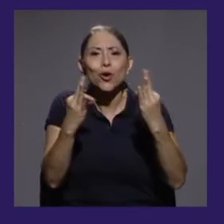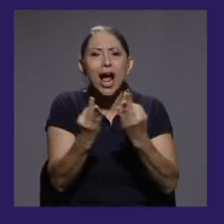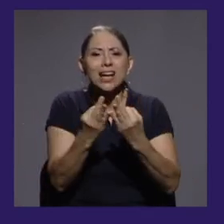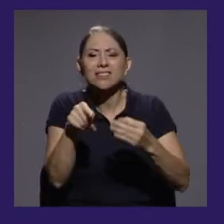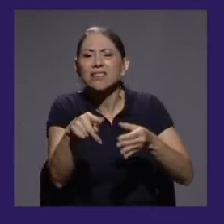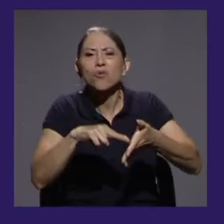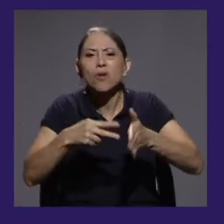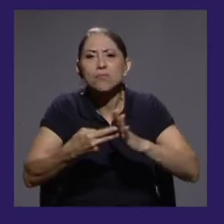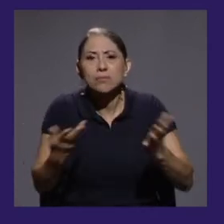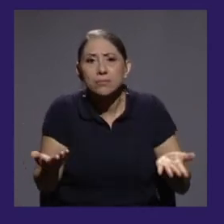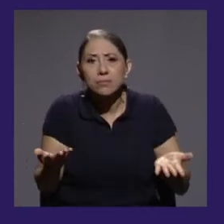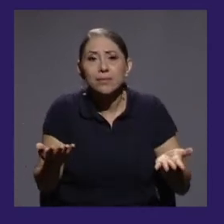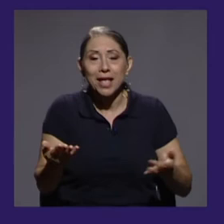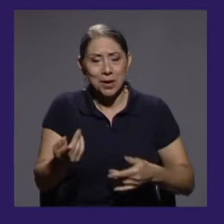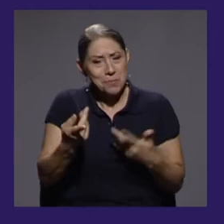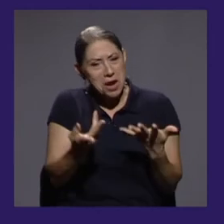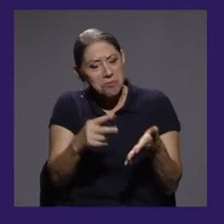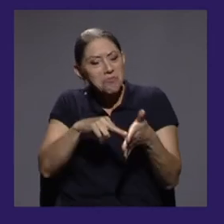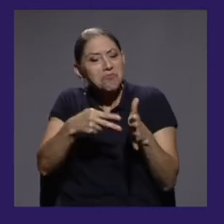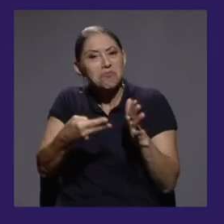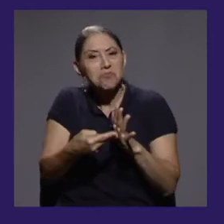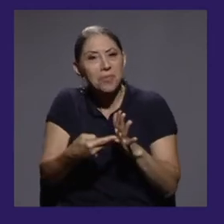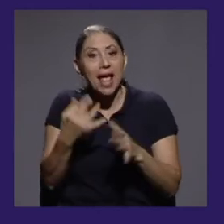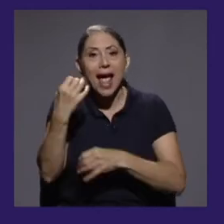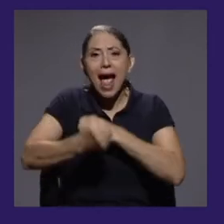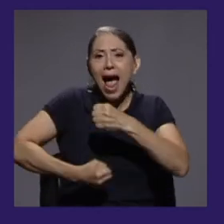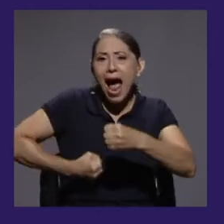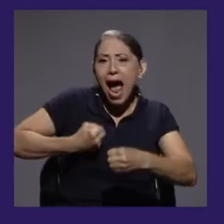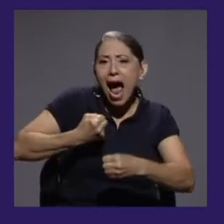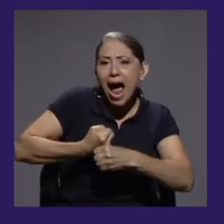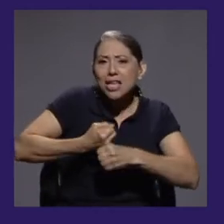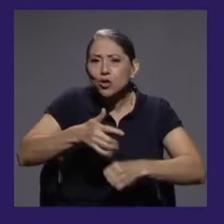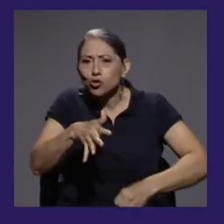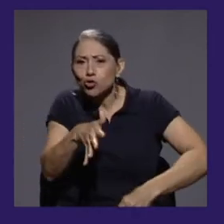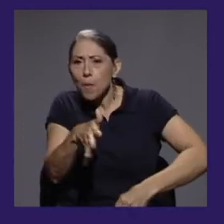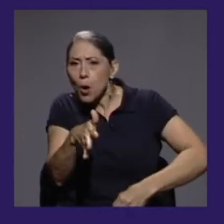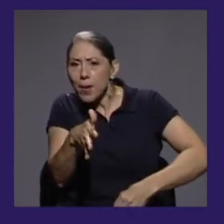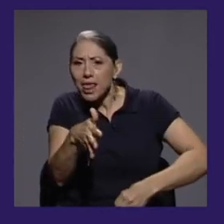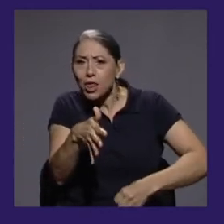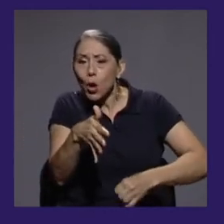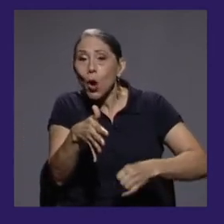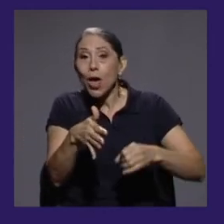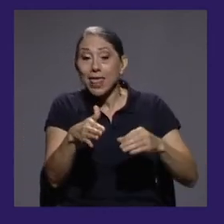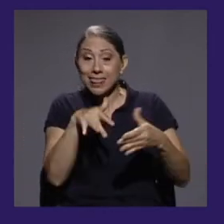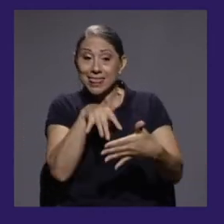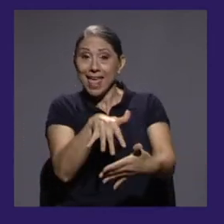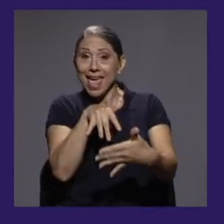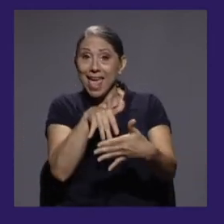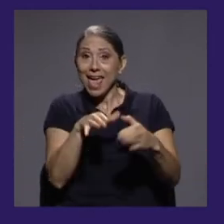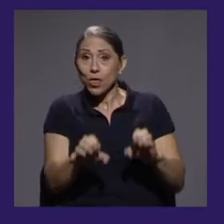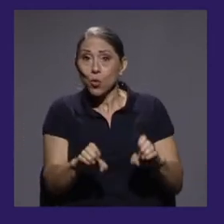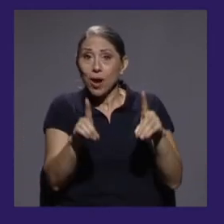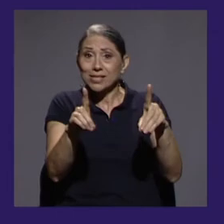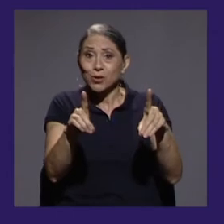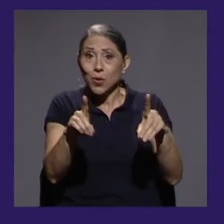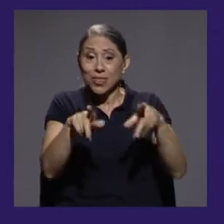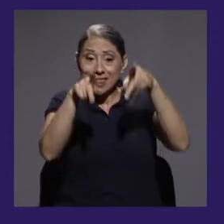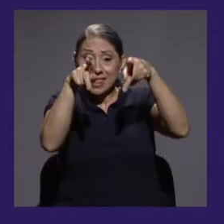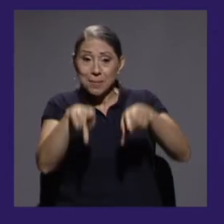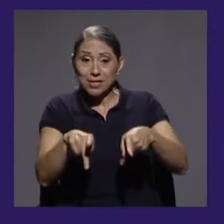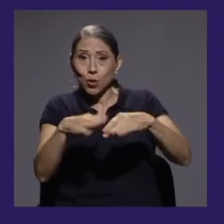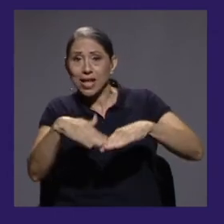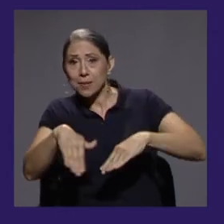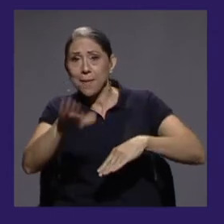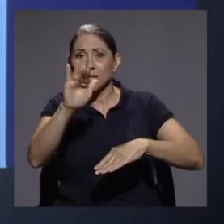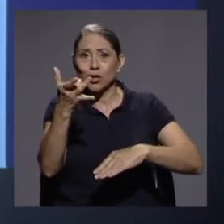Bueno, nosotros lo aproximamos como los años promedios de educación de las personas mayores de 18 años.